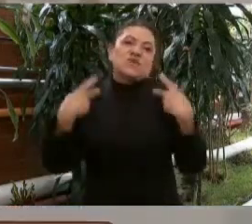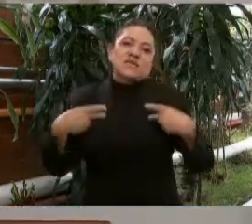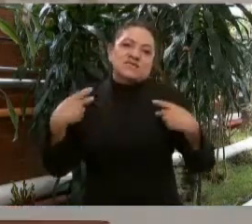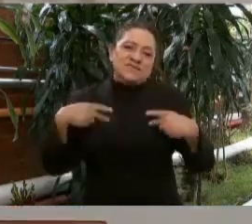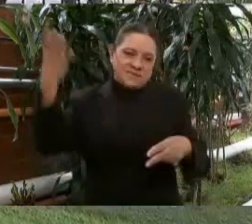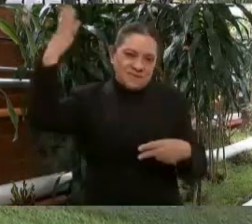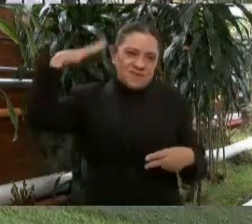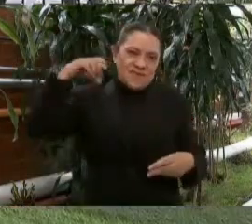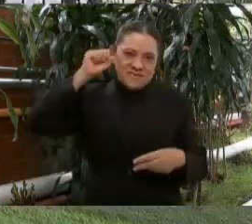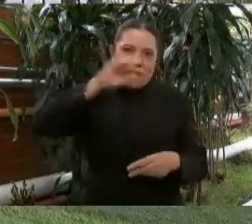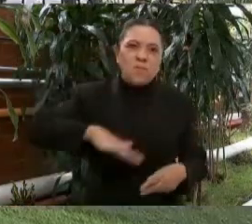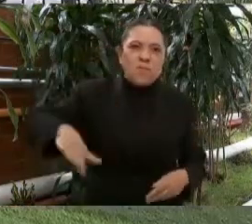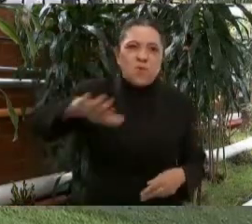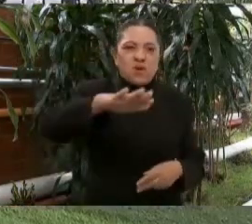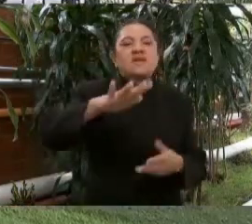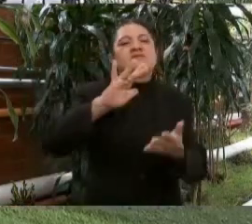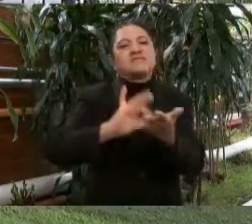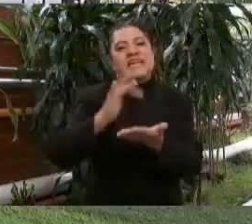gracias.